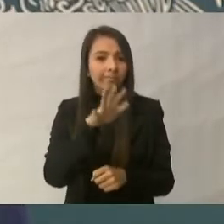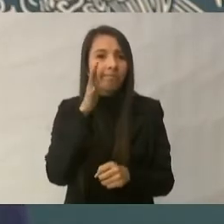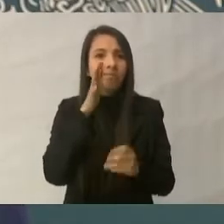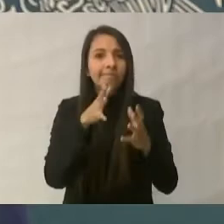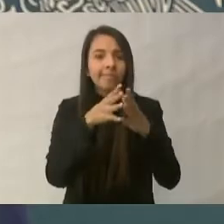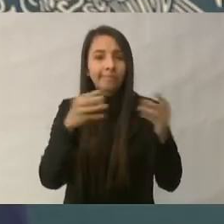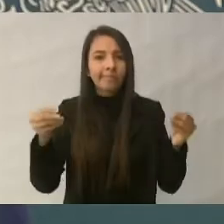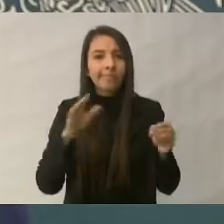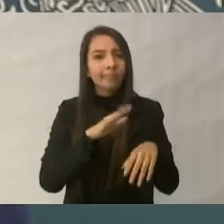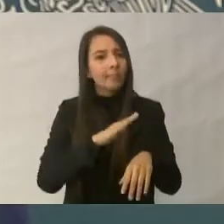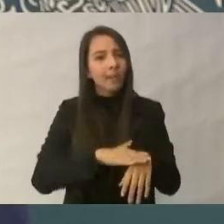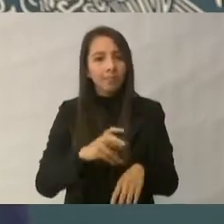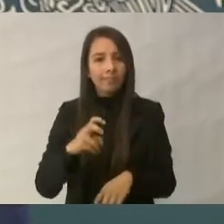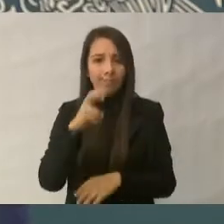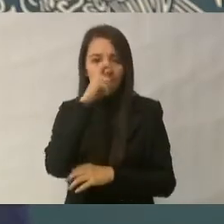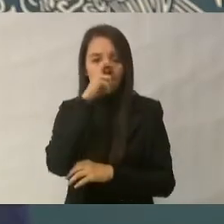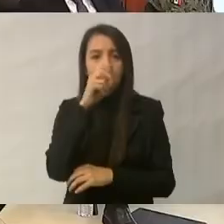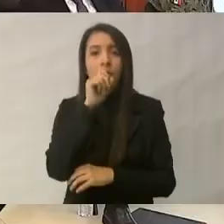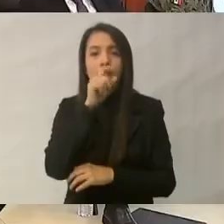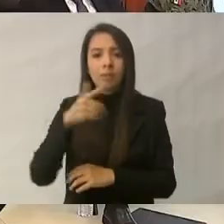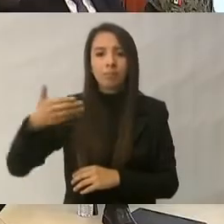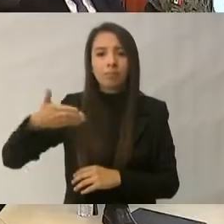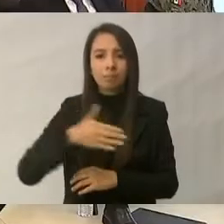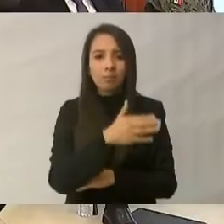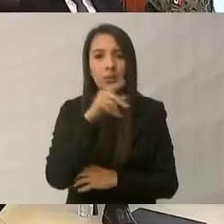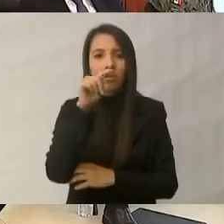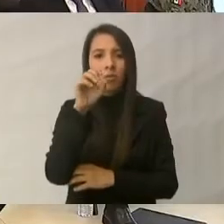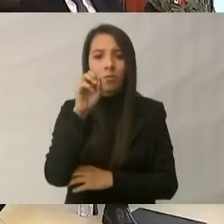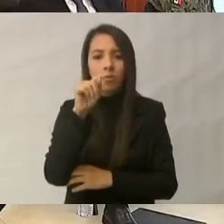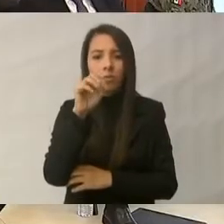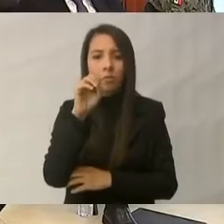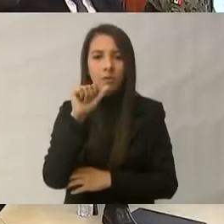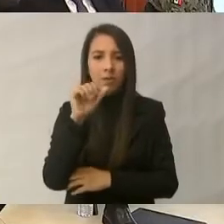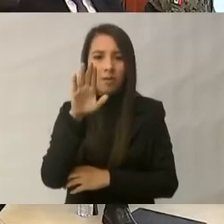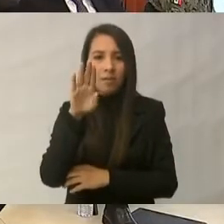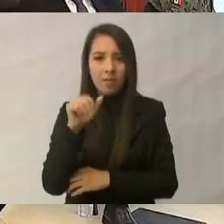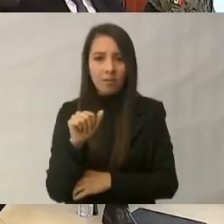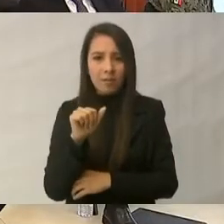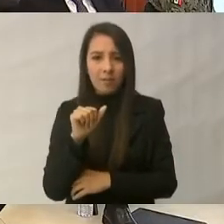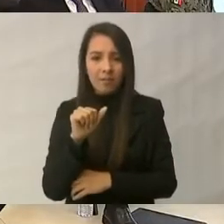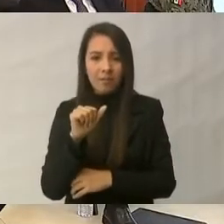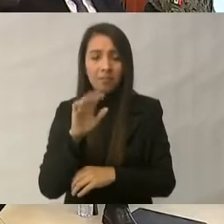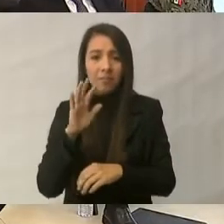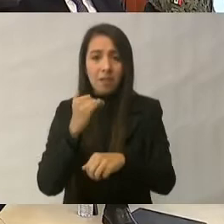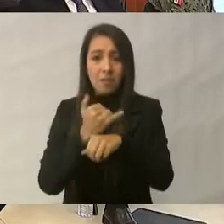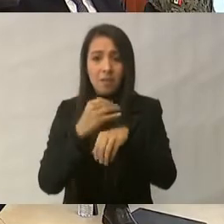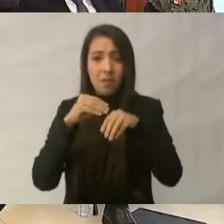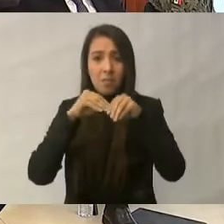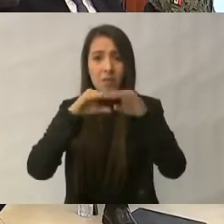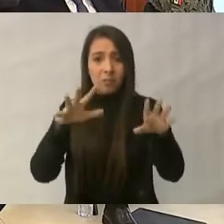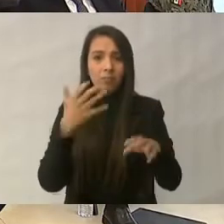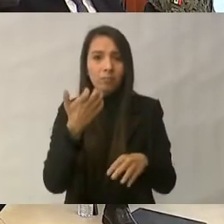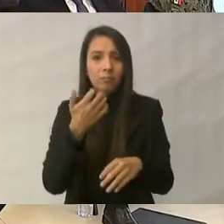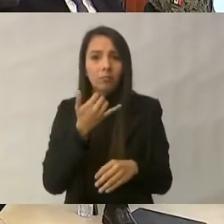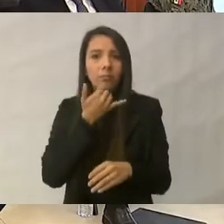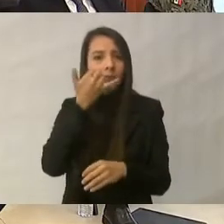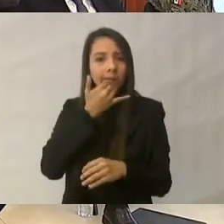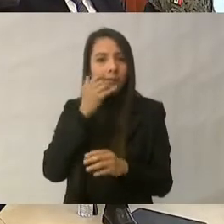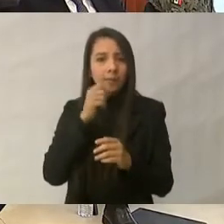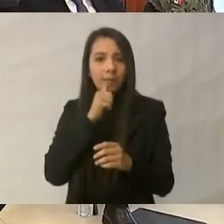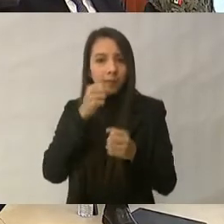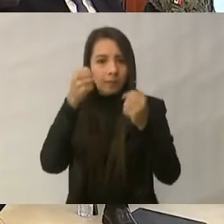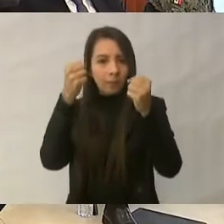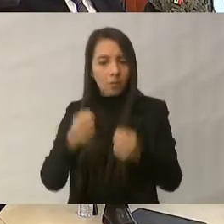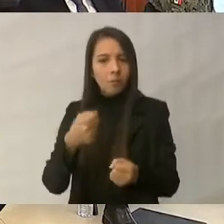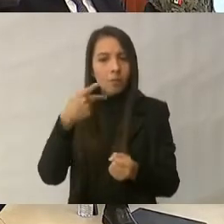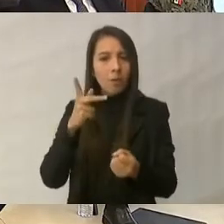caso del recurso pesquero Totuava, que según información extraoficial que tenemos por confirmar, afortunadamente